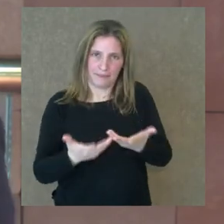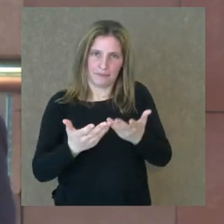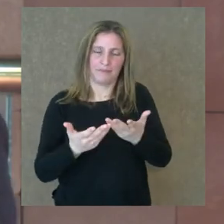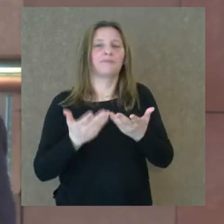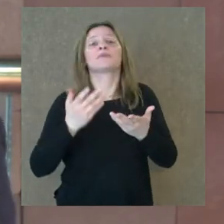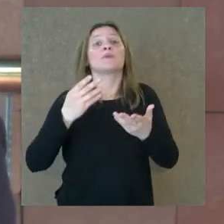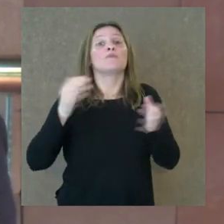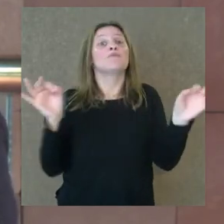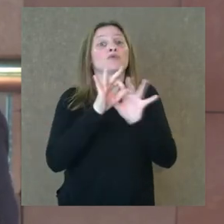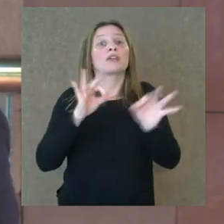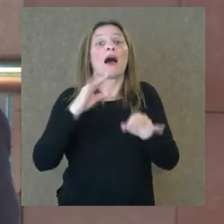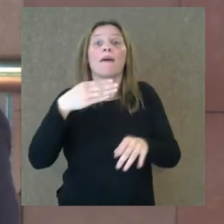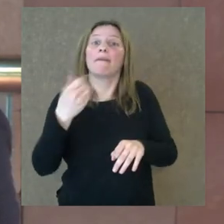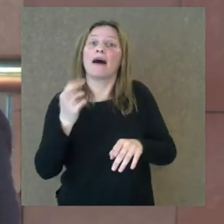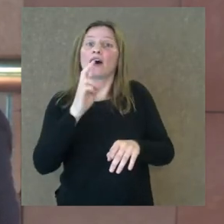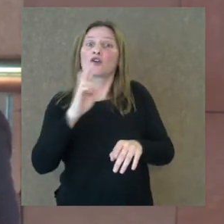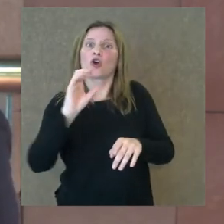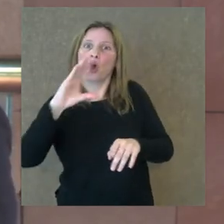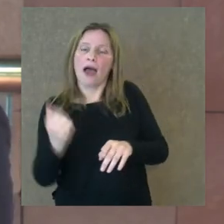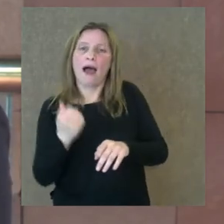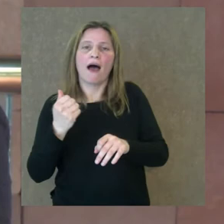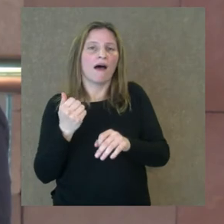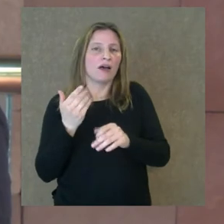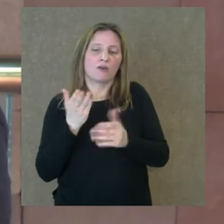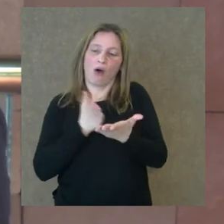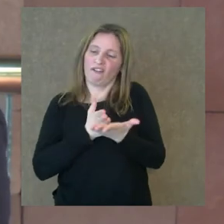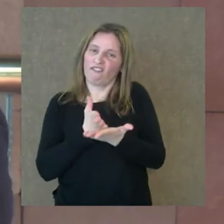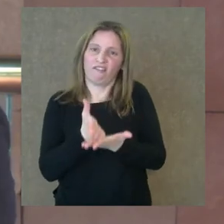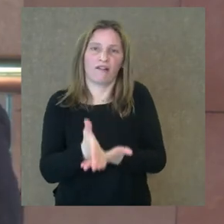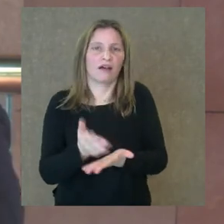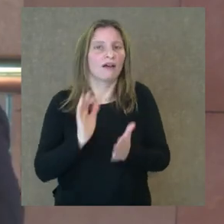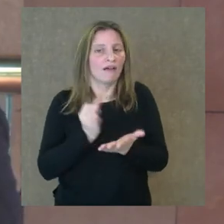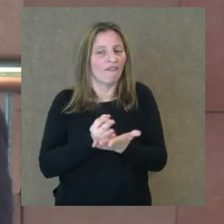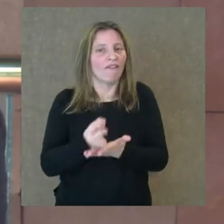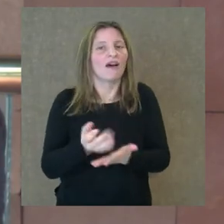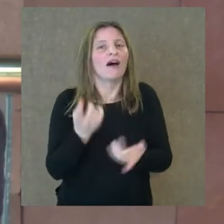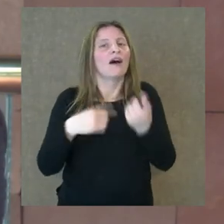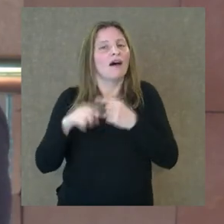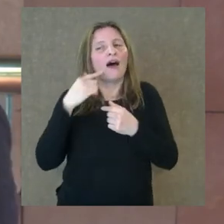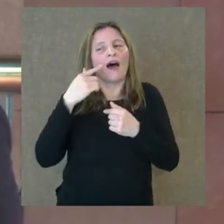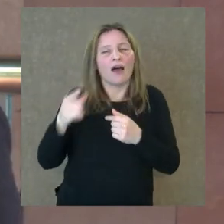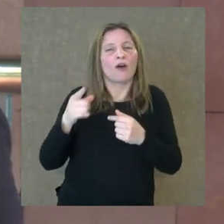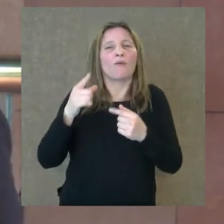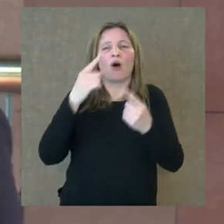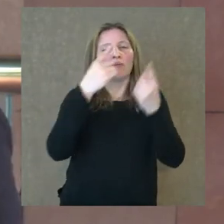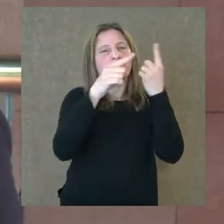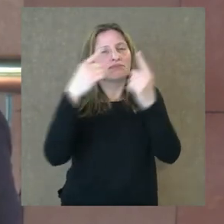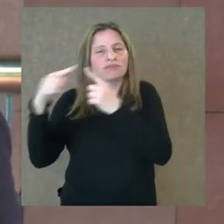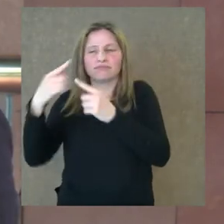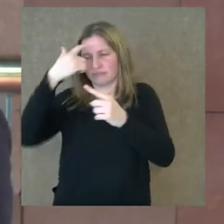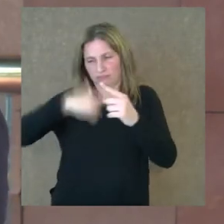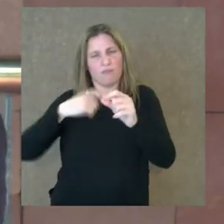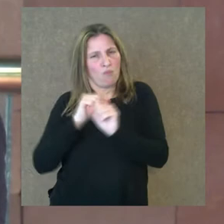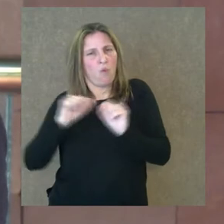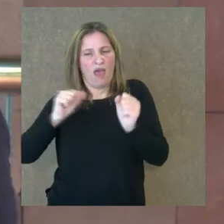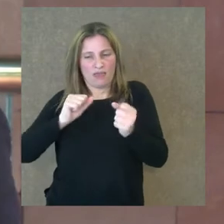la música barroca no. En la música barroca tenemos una gama de influencias que el intérprete